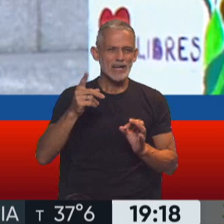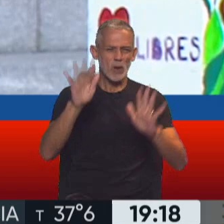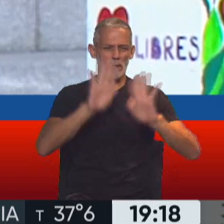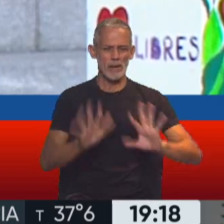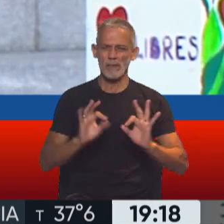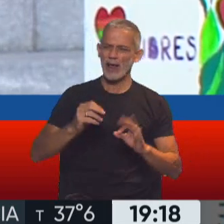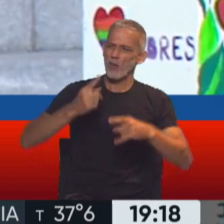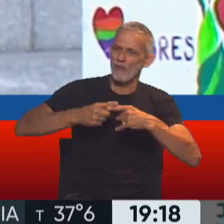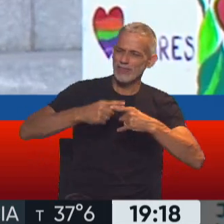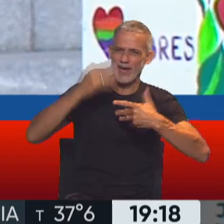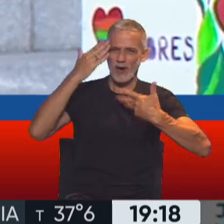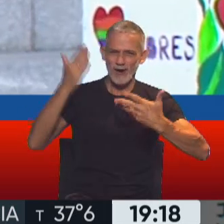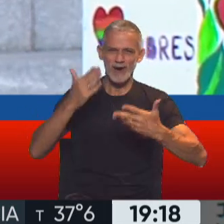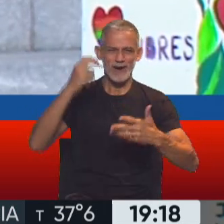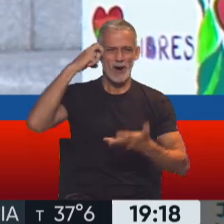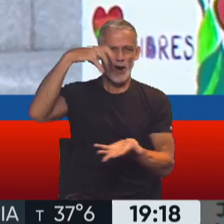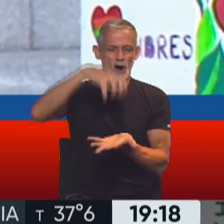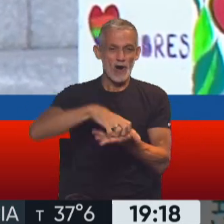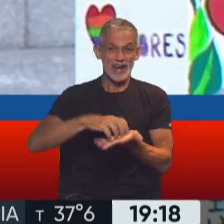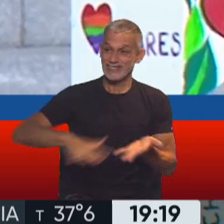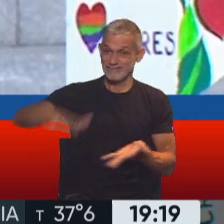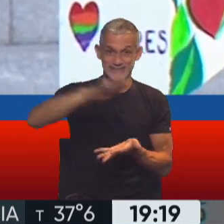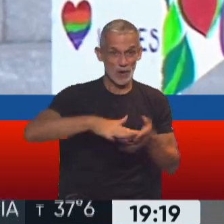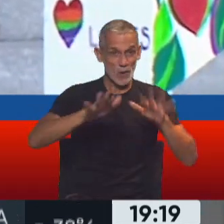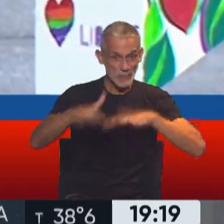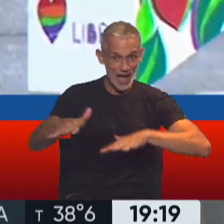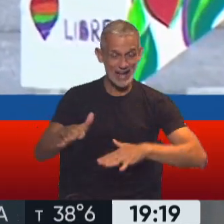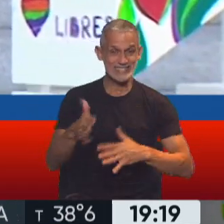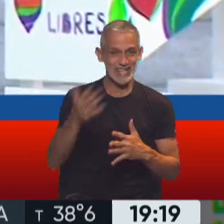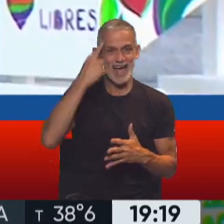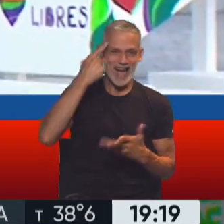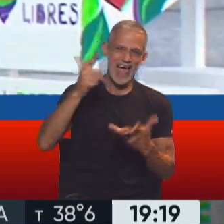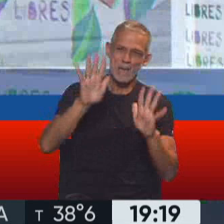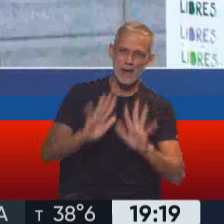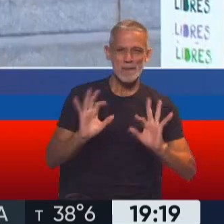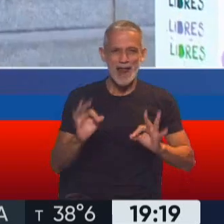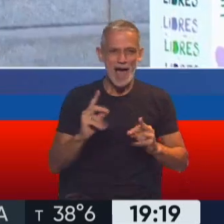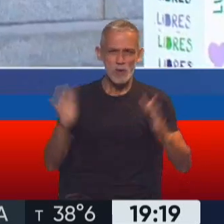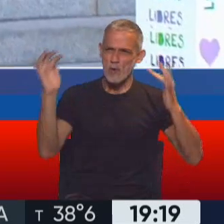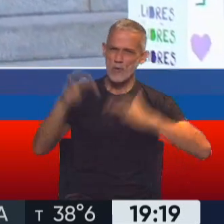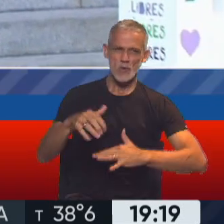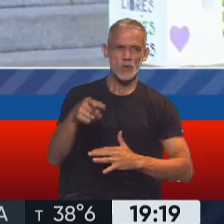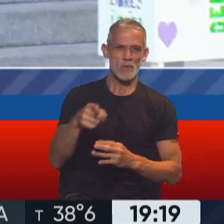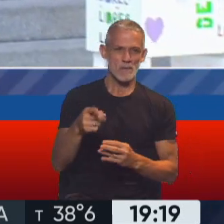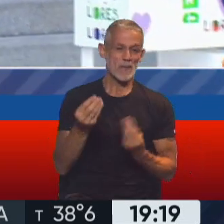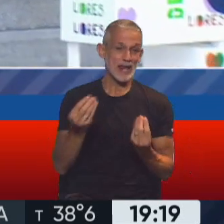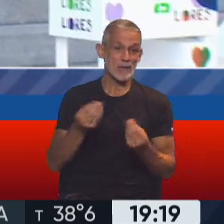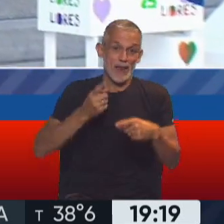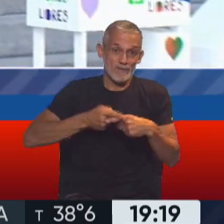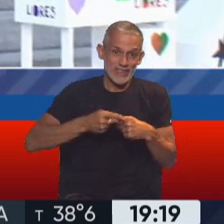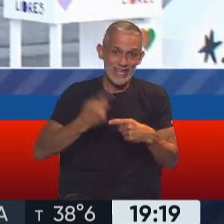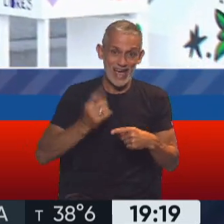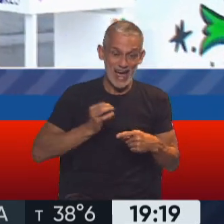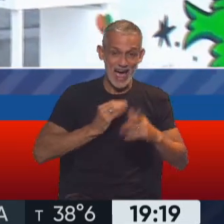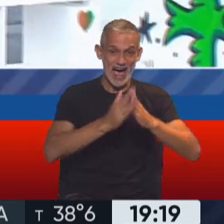un festejo en las adyacencias del Congreso, iba a haber una movilización, una gran convocatoria para celebrar este